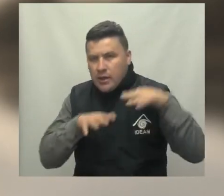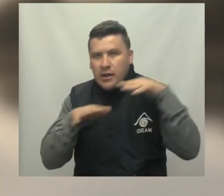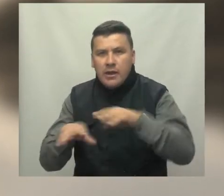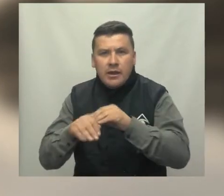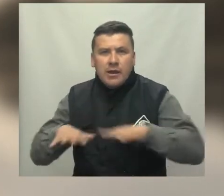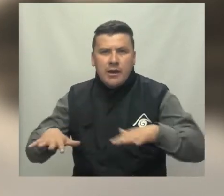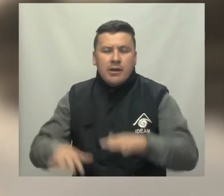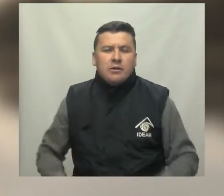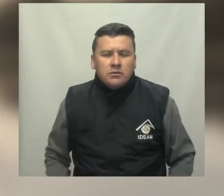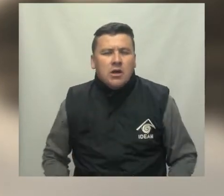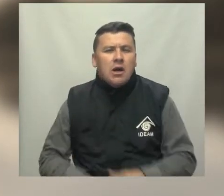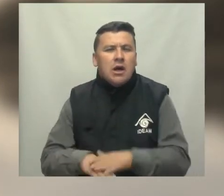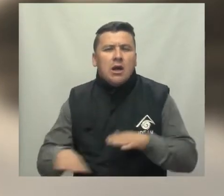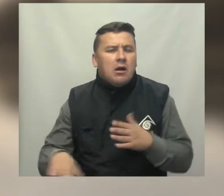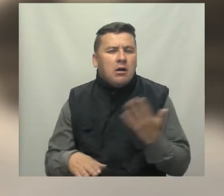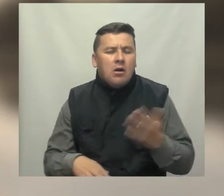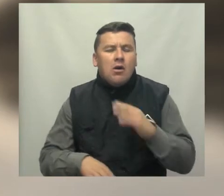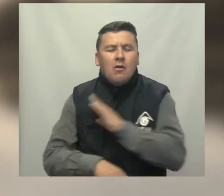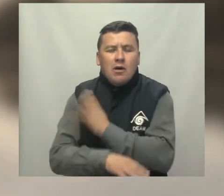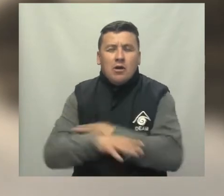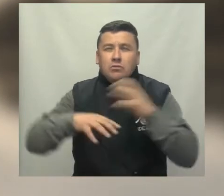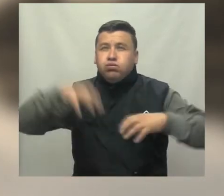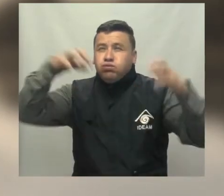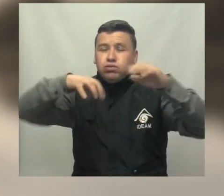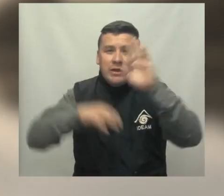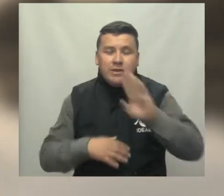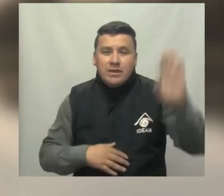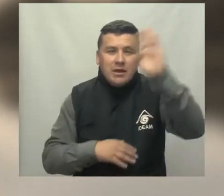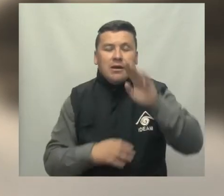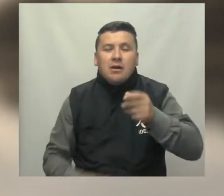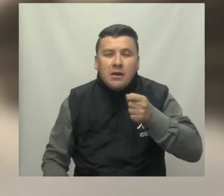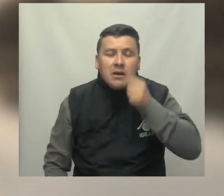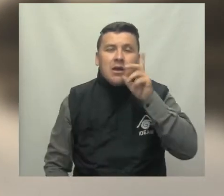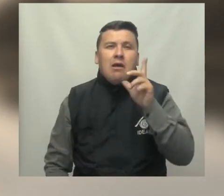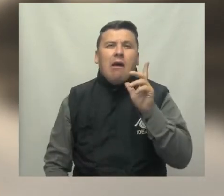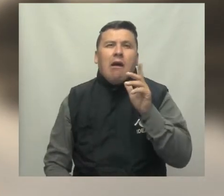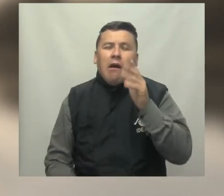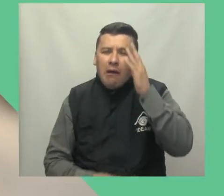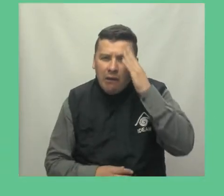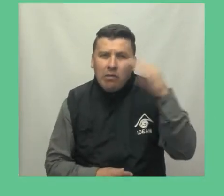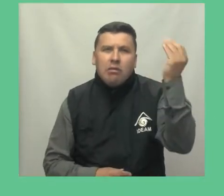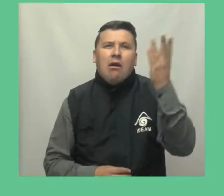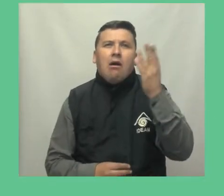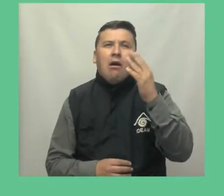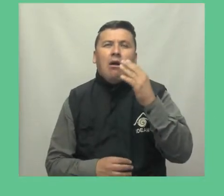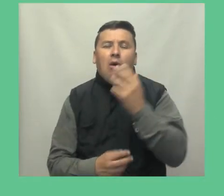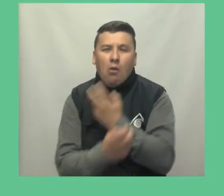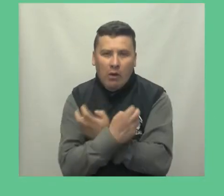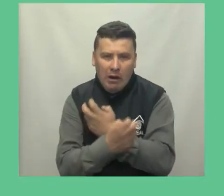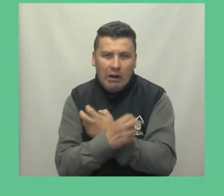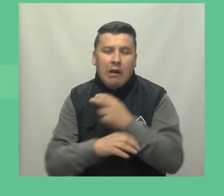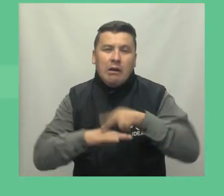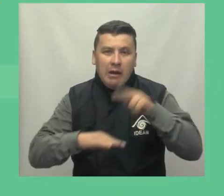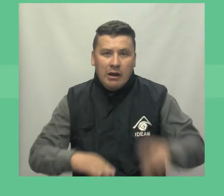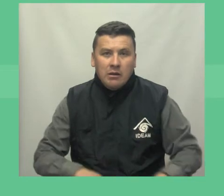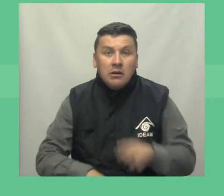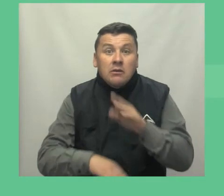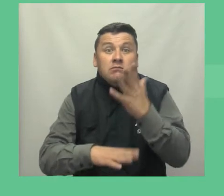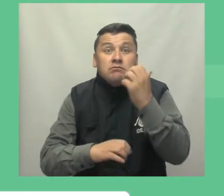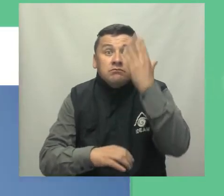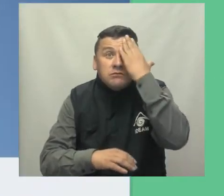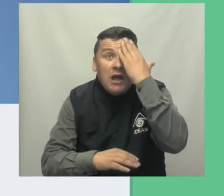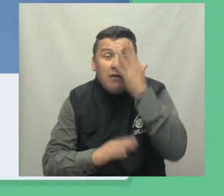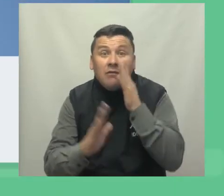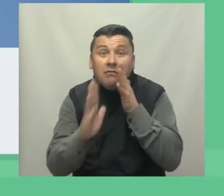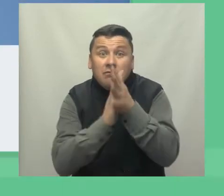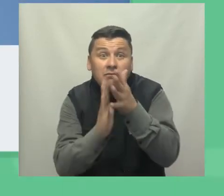de tierra Ocasionados por las fuertes lluvias en el departamento de Caldas, Quindío, Huila y Nariño Para mayor información sobre el pronóstico del